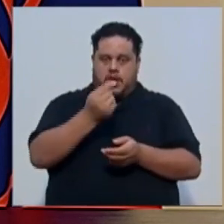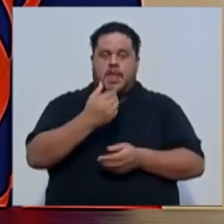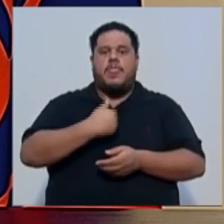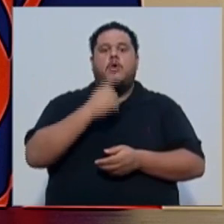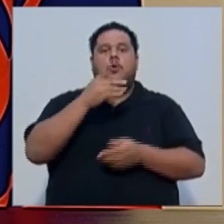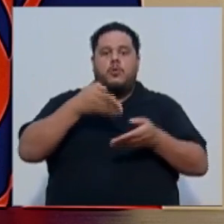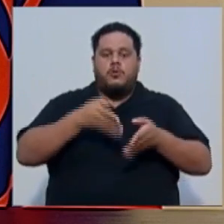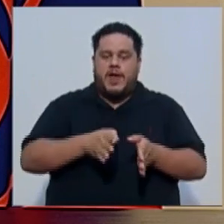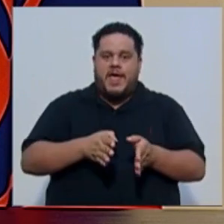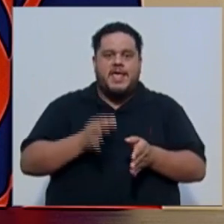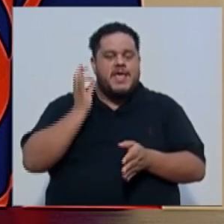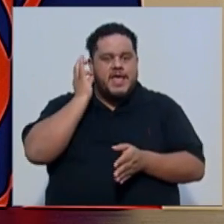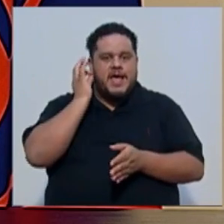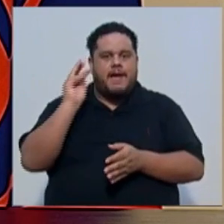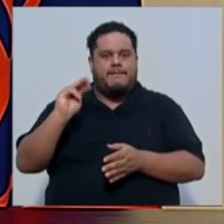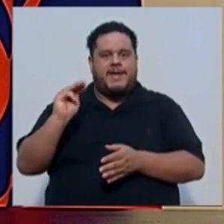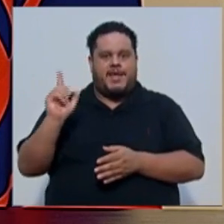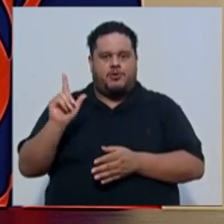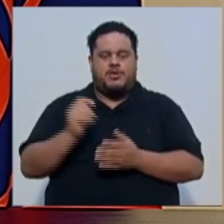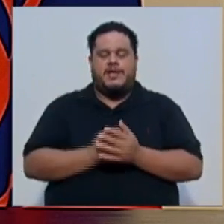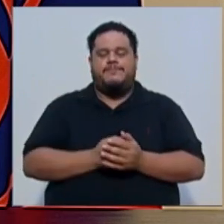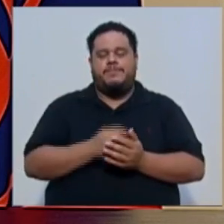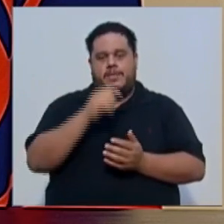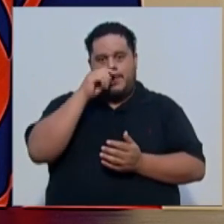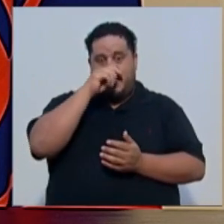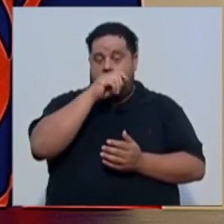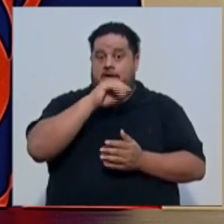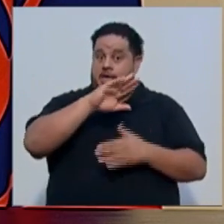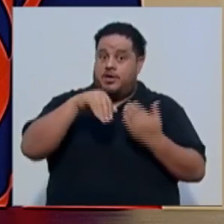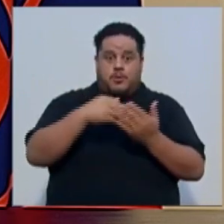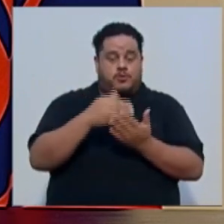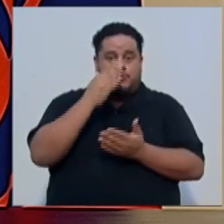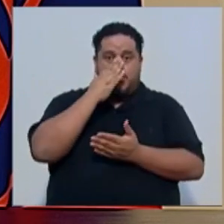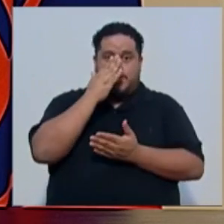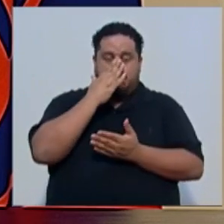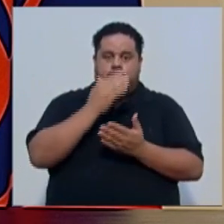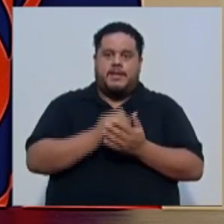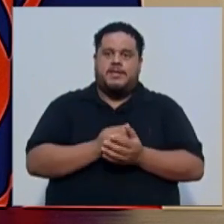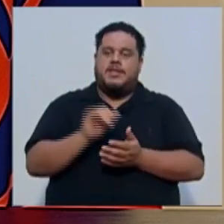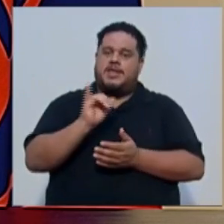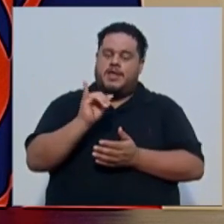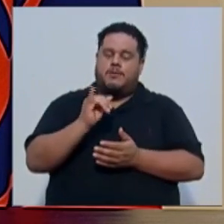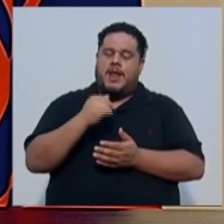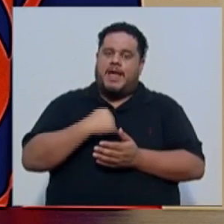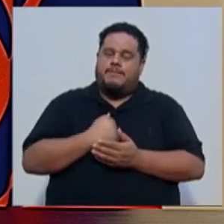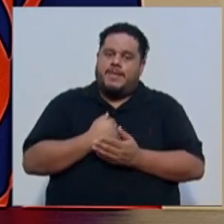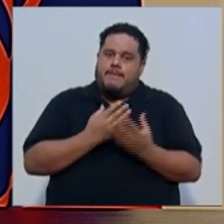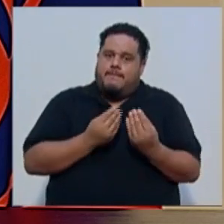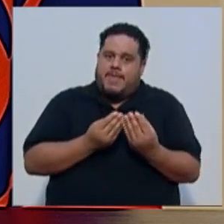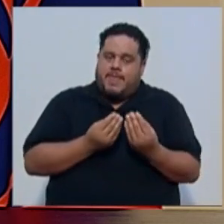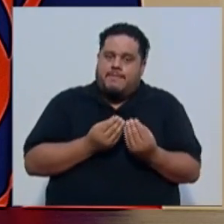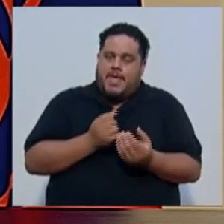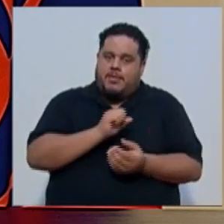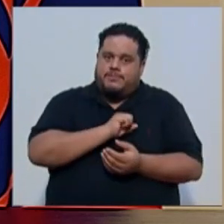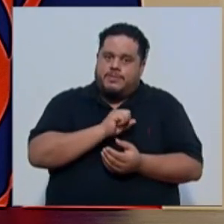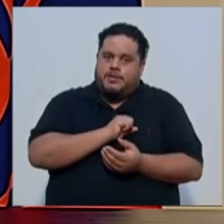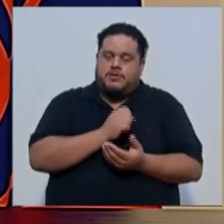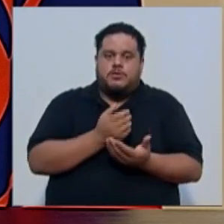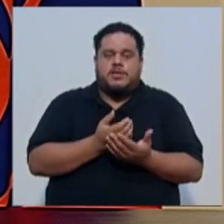hija, se llama María Lucía y como todas las madres también me atemoriza y me asusta